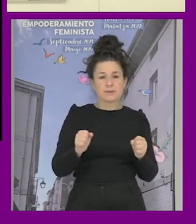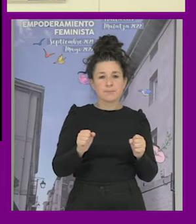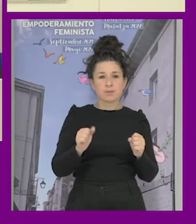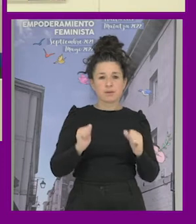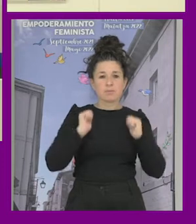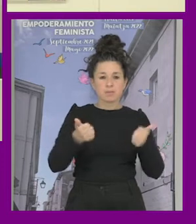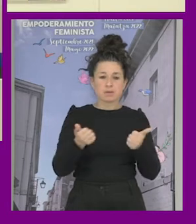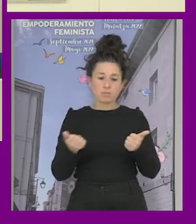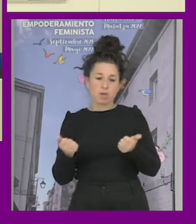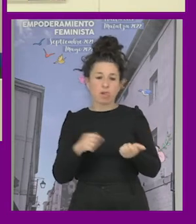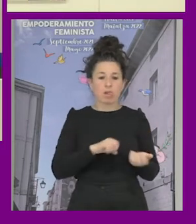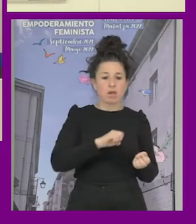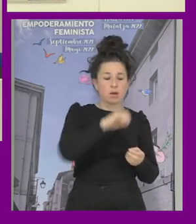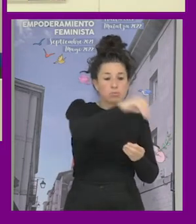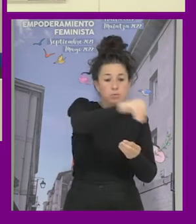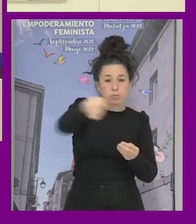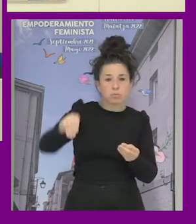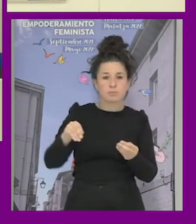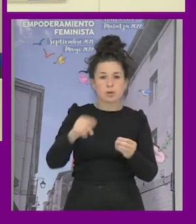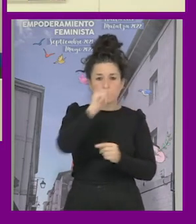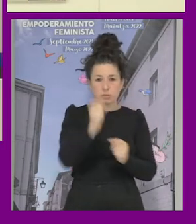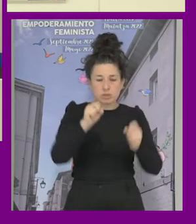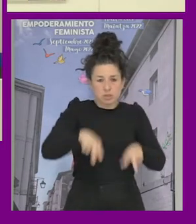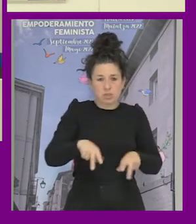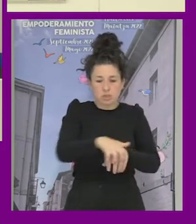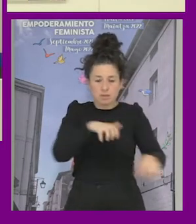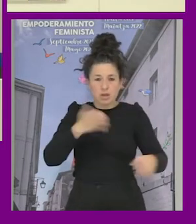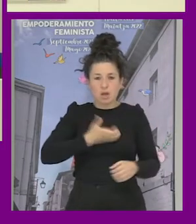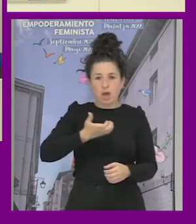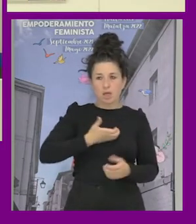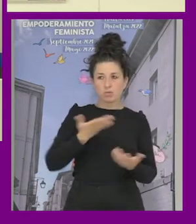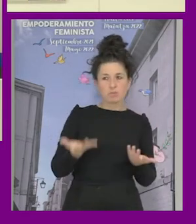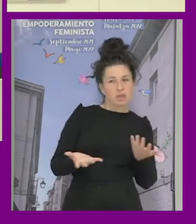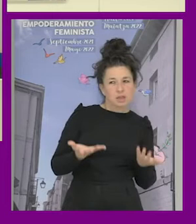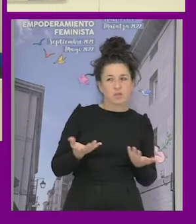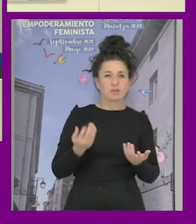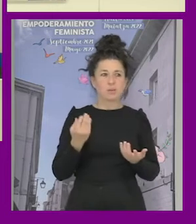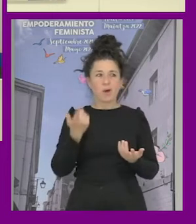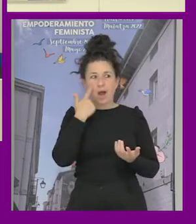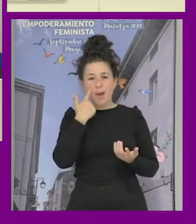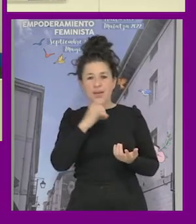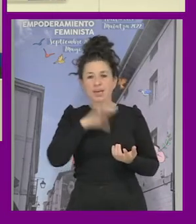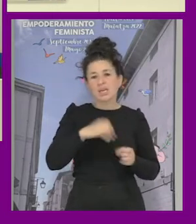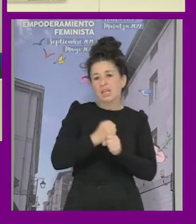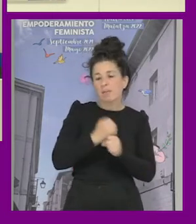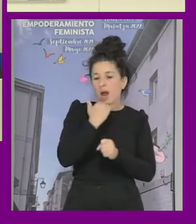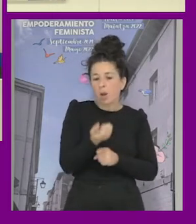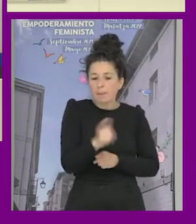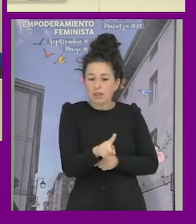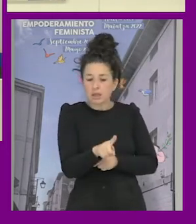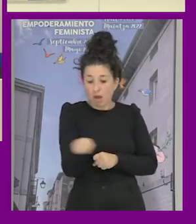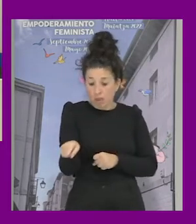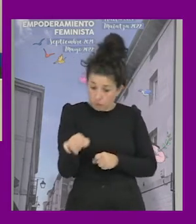presupuesto la mayoría de ayuntamientos fue como bueno ¿quién trabaja algo parecido? pues... pues toma ¿no?